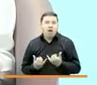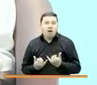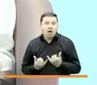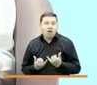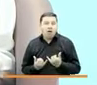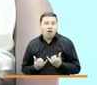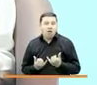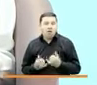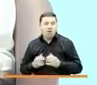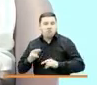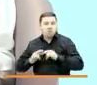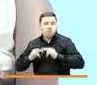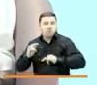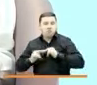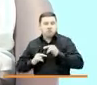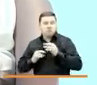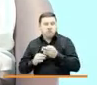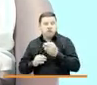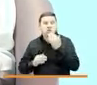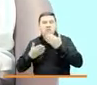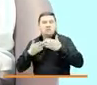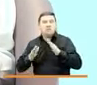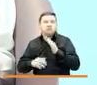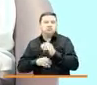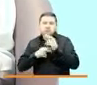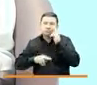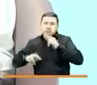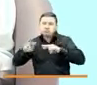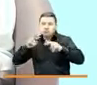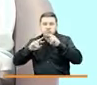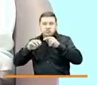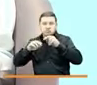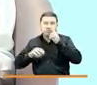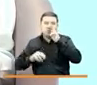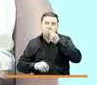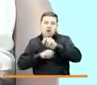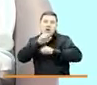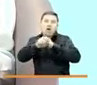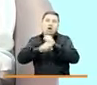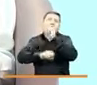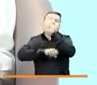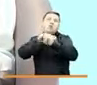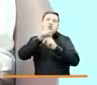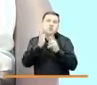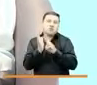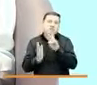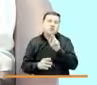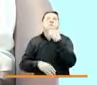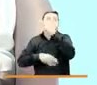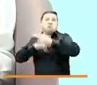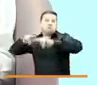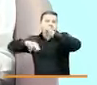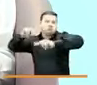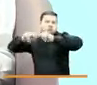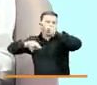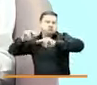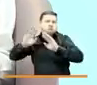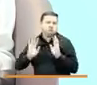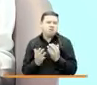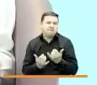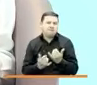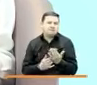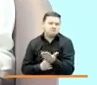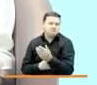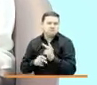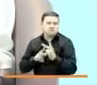la construcción se inaugure, el museo se inaugure en junio del año entrante, durante todavía la